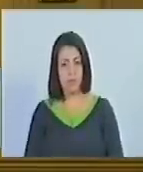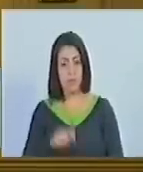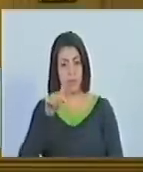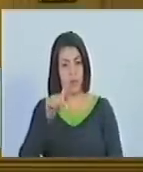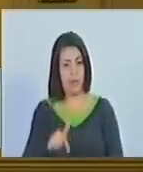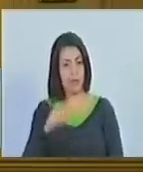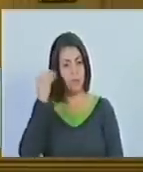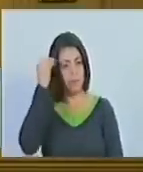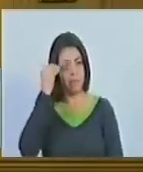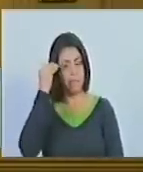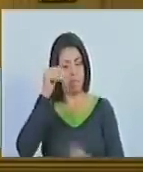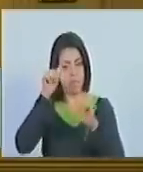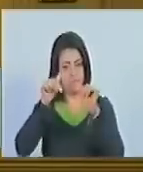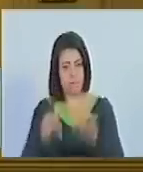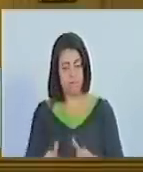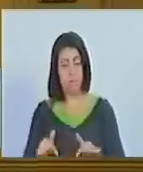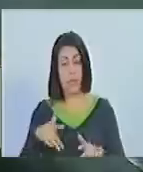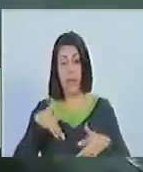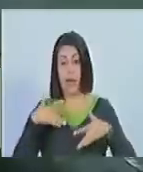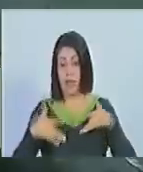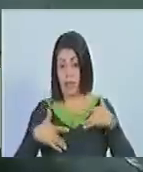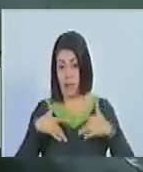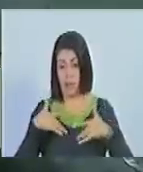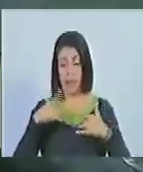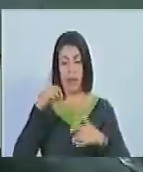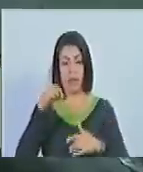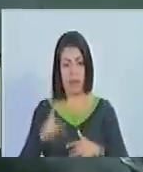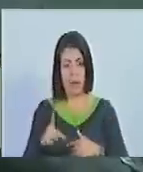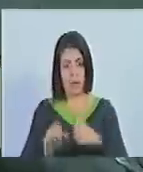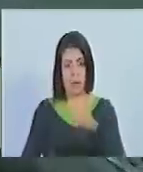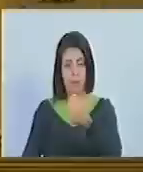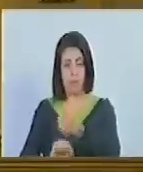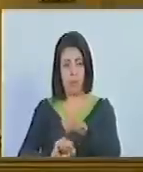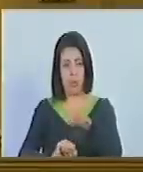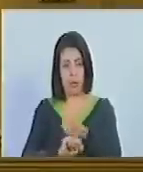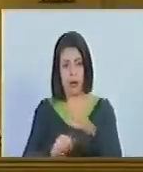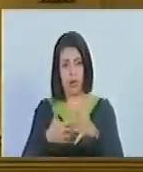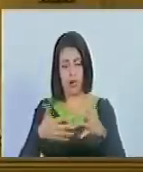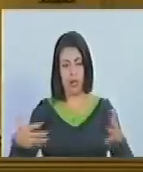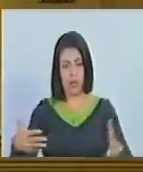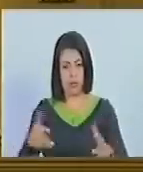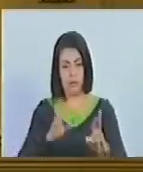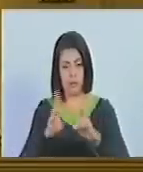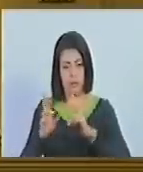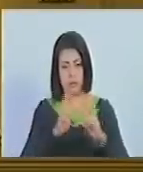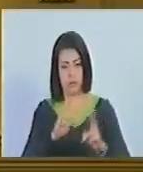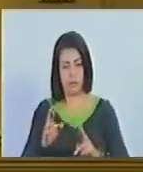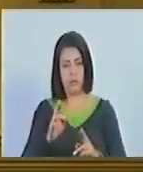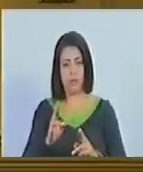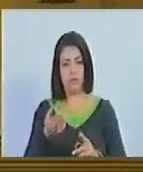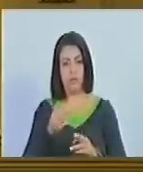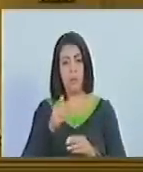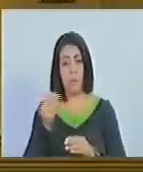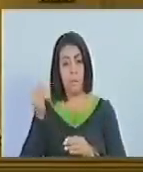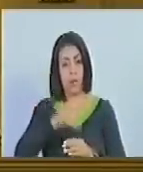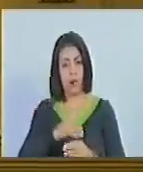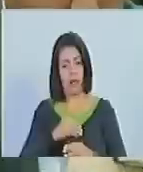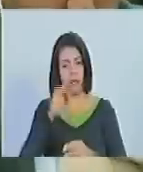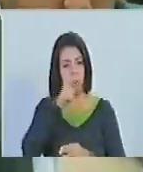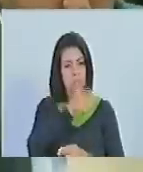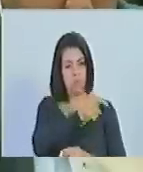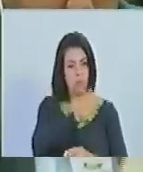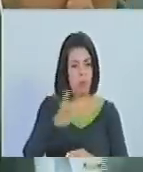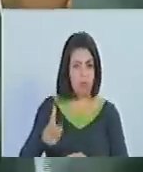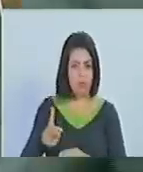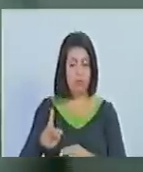considerando que este magno evento debió fundamentar una gran nación que por extensión, población